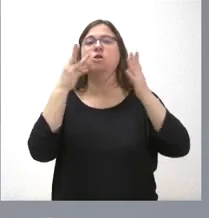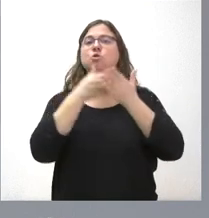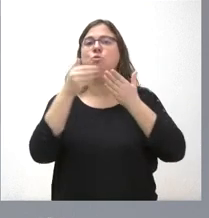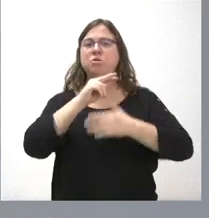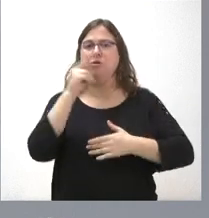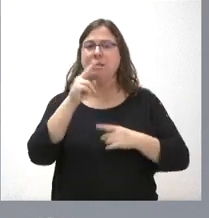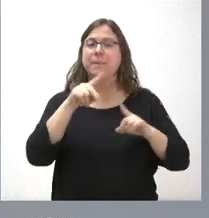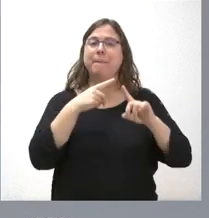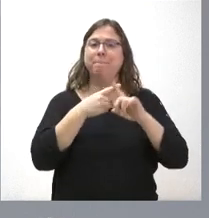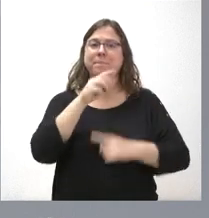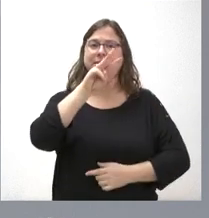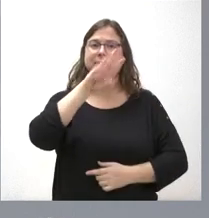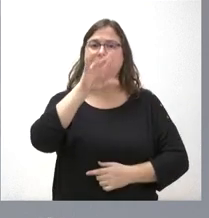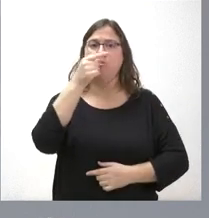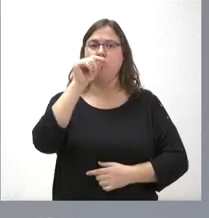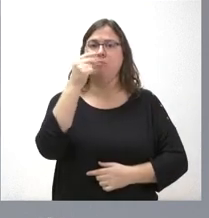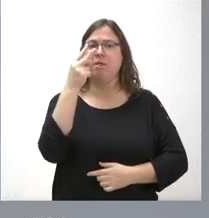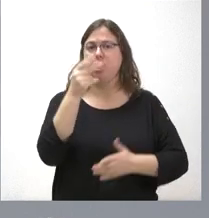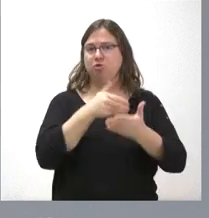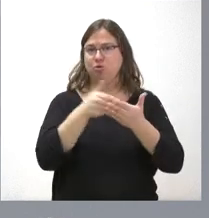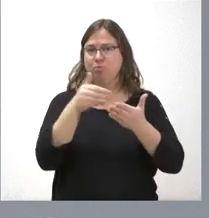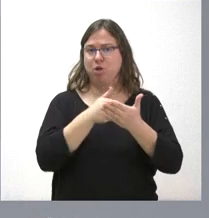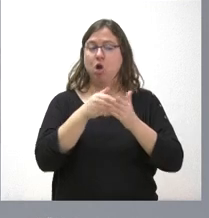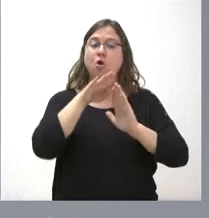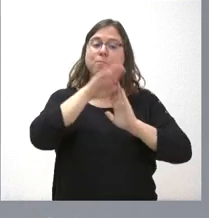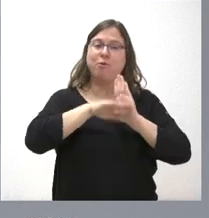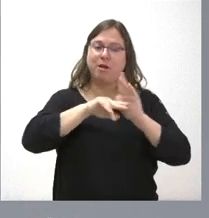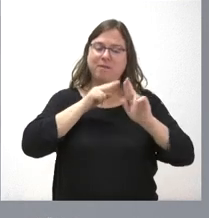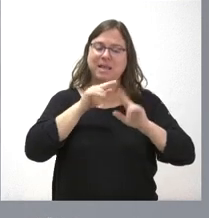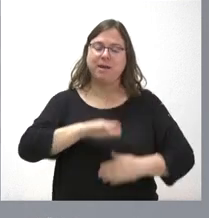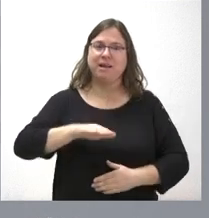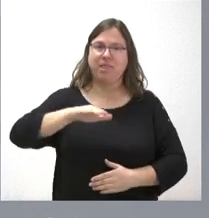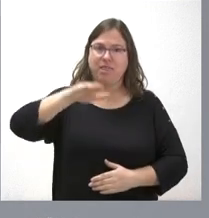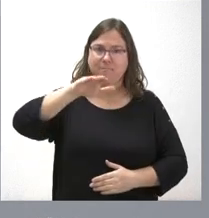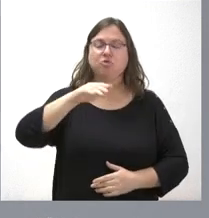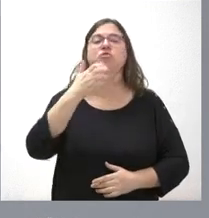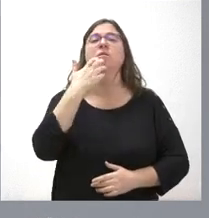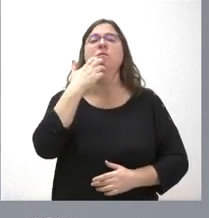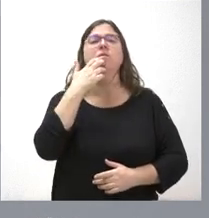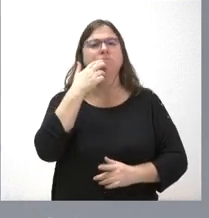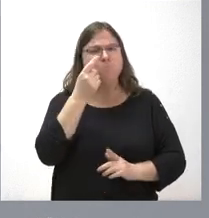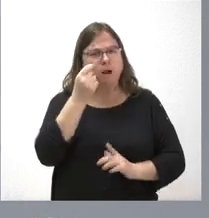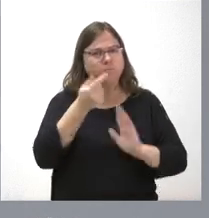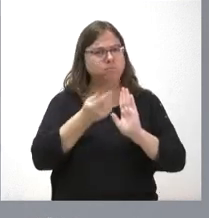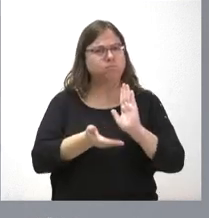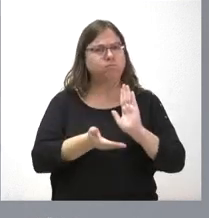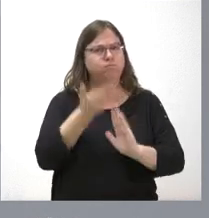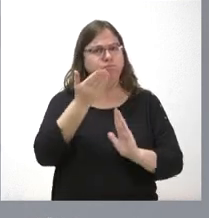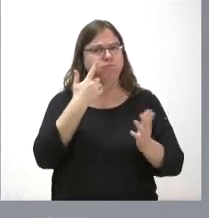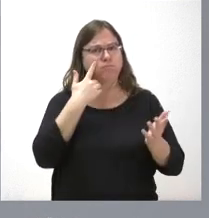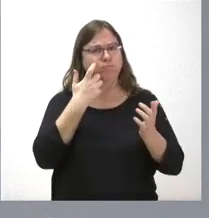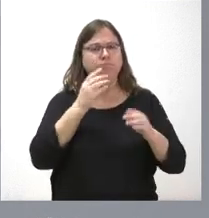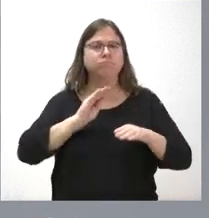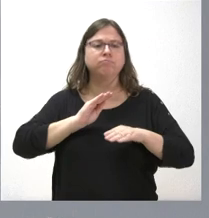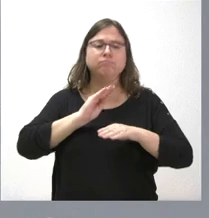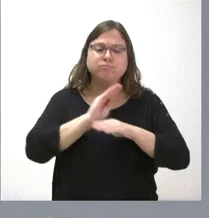,2 millones. El programa Crecemos y crece de manera muy significativa las partidas